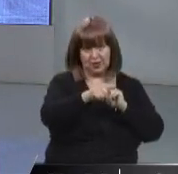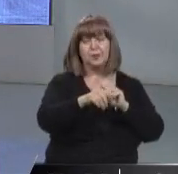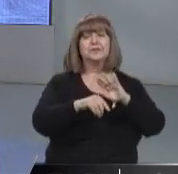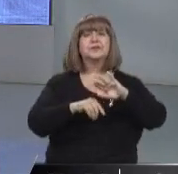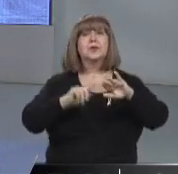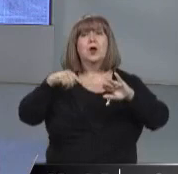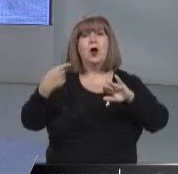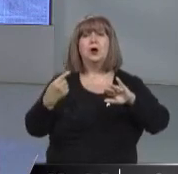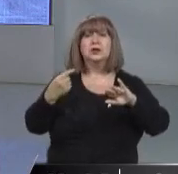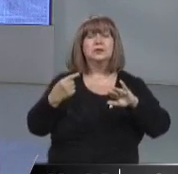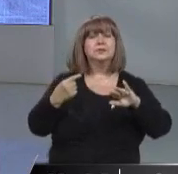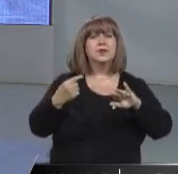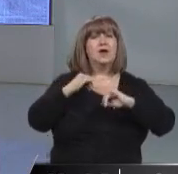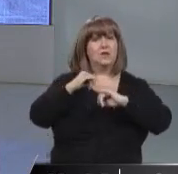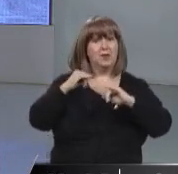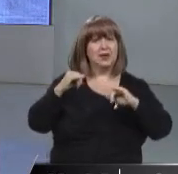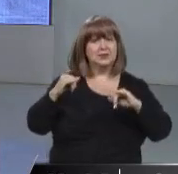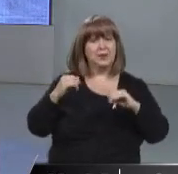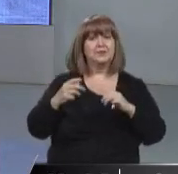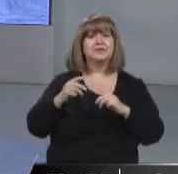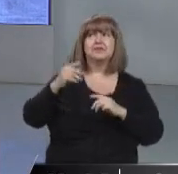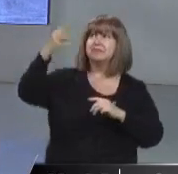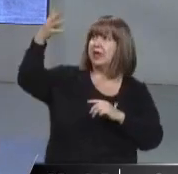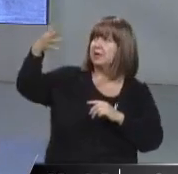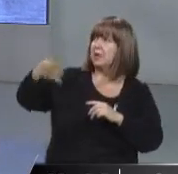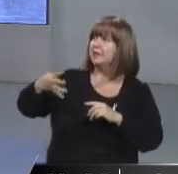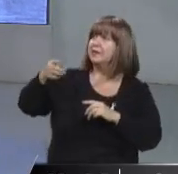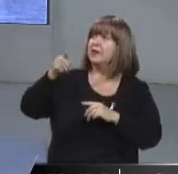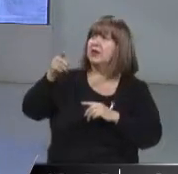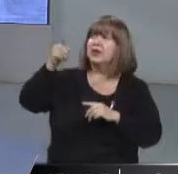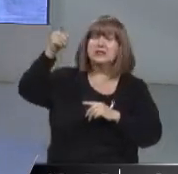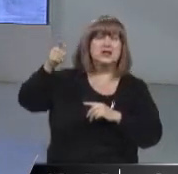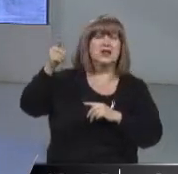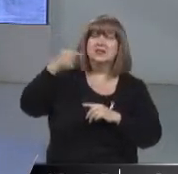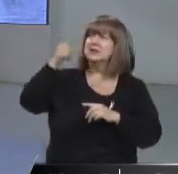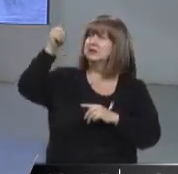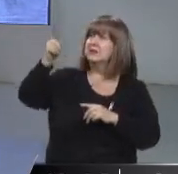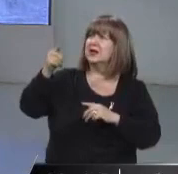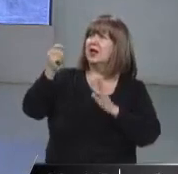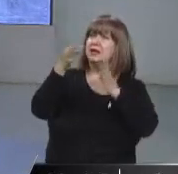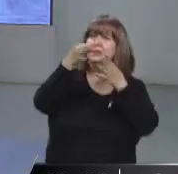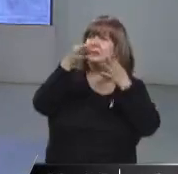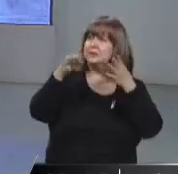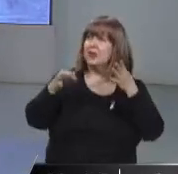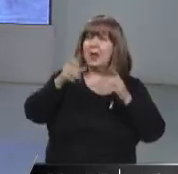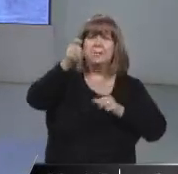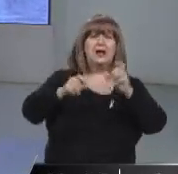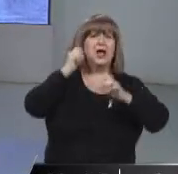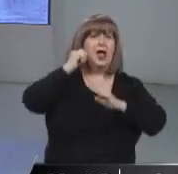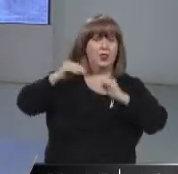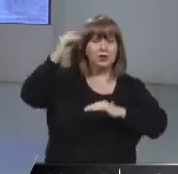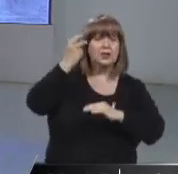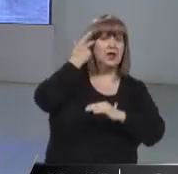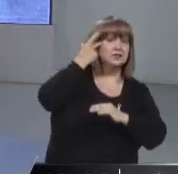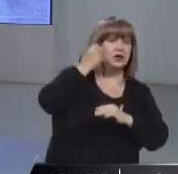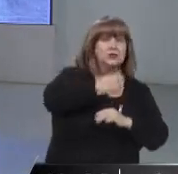que sigamos reforzando entonces lo necesario a saber, ¿no? Con respecto a esto, allí decías vos los requisitos, entonces personas adultas de entre